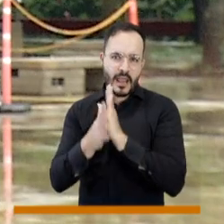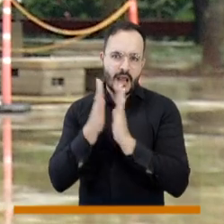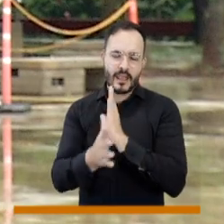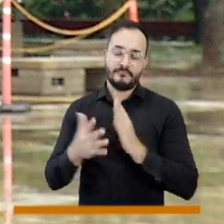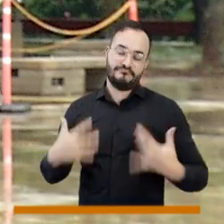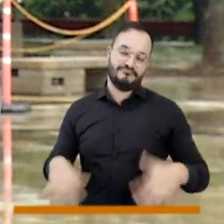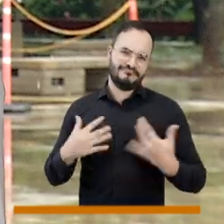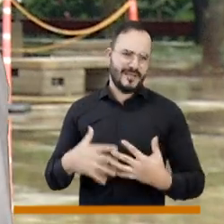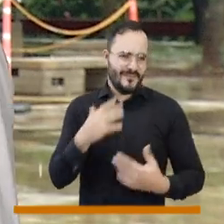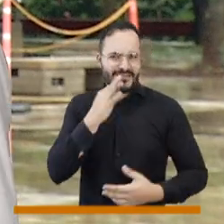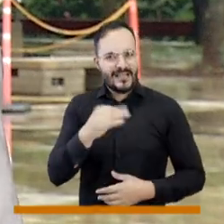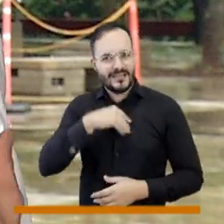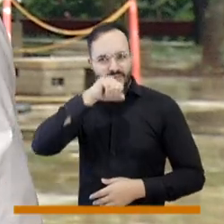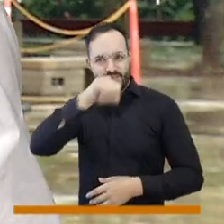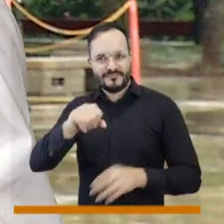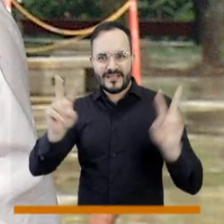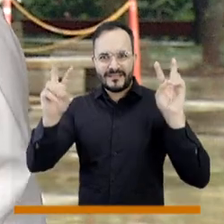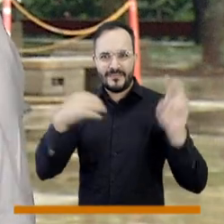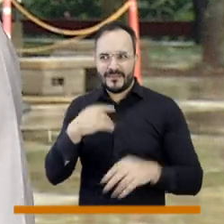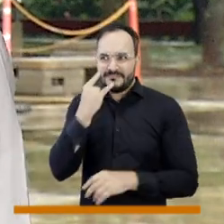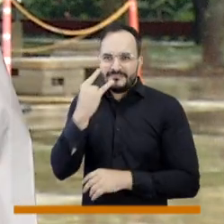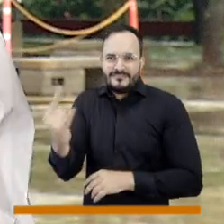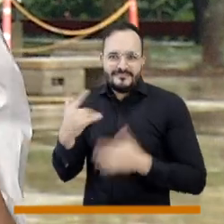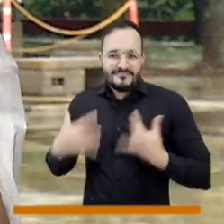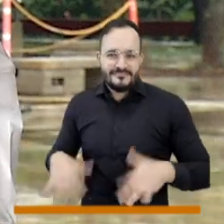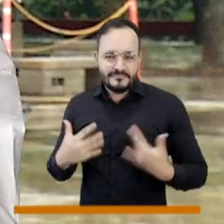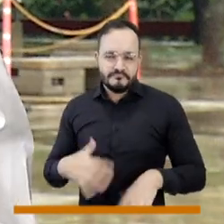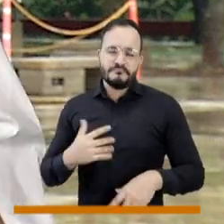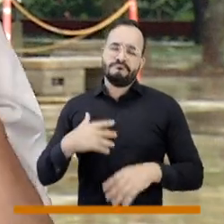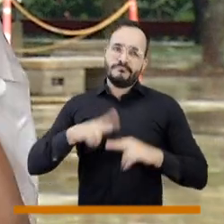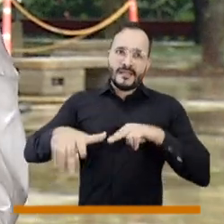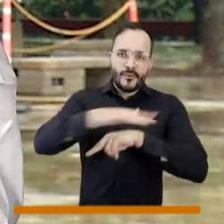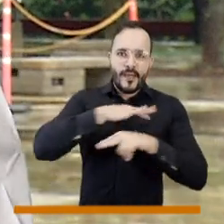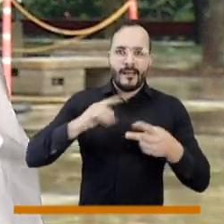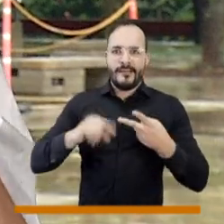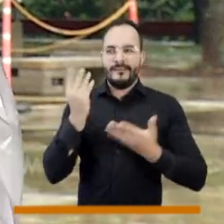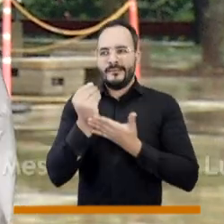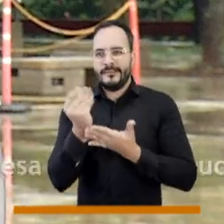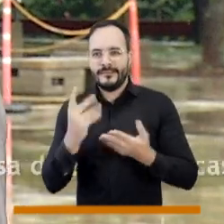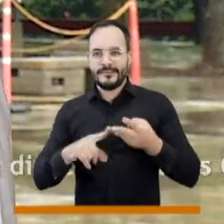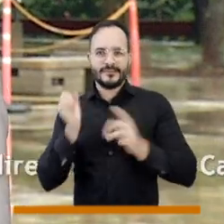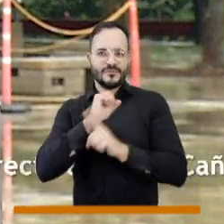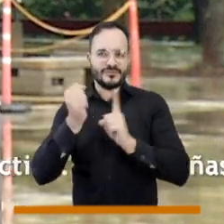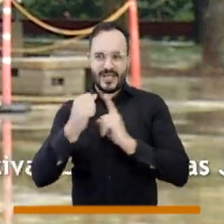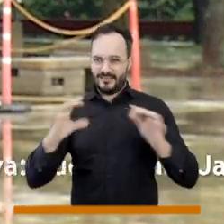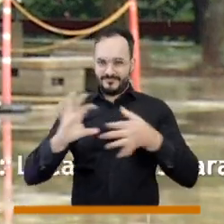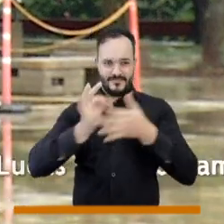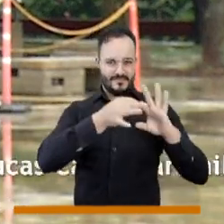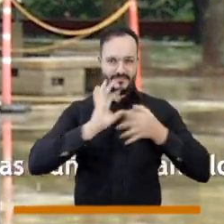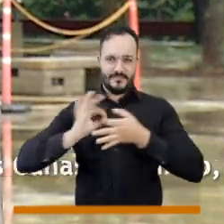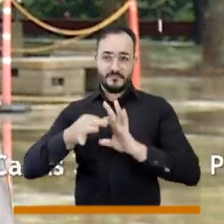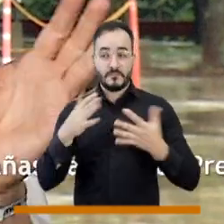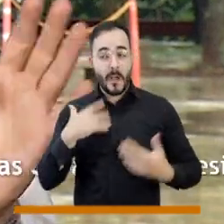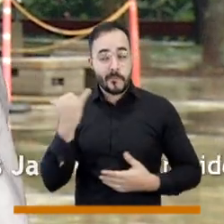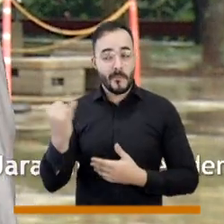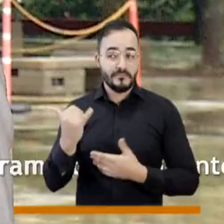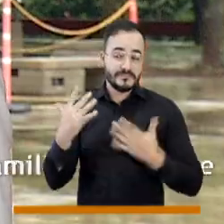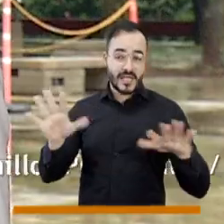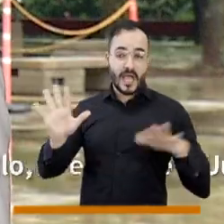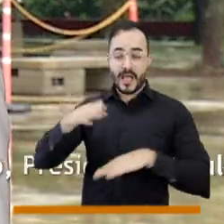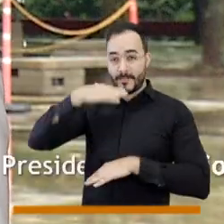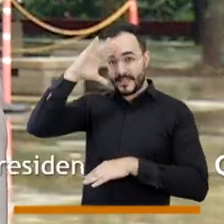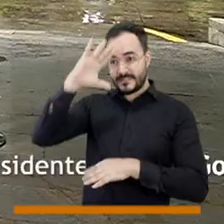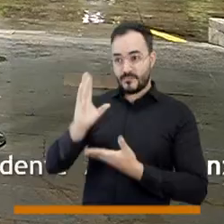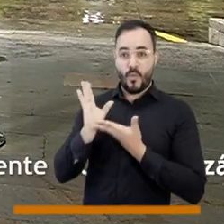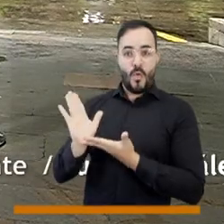tema de energía es apasionante apasionante en todos los sentidos los temas ambientales económicos sociales y ahí vemos un